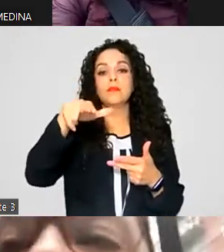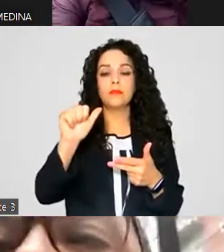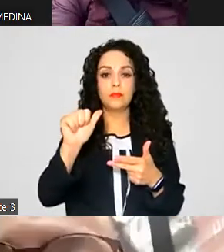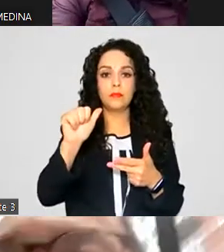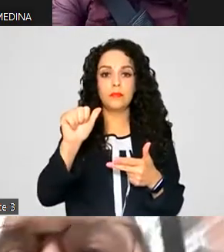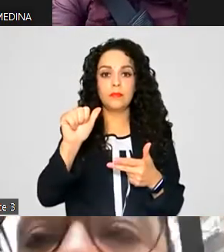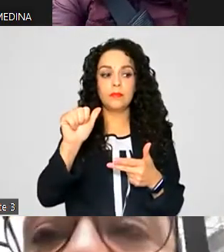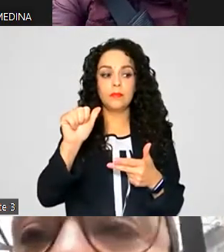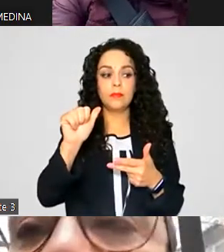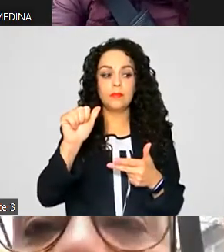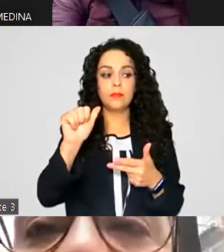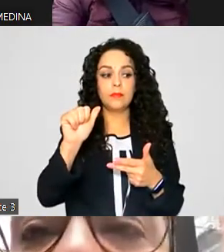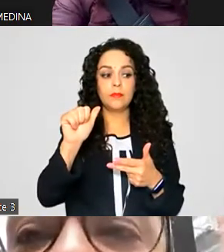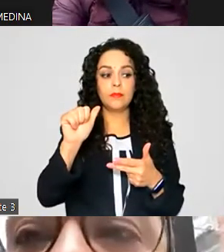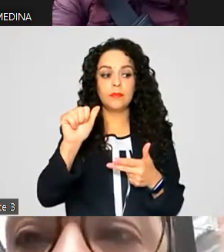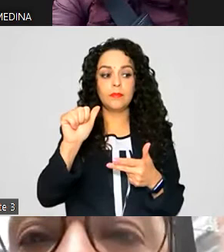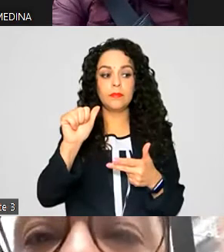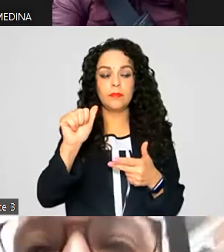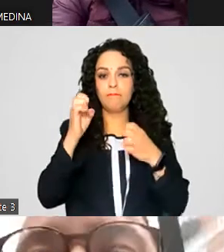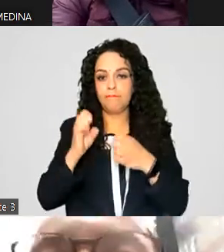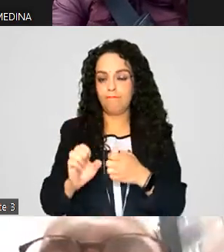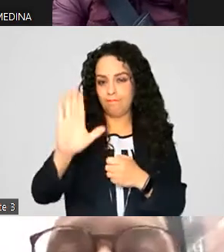Valentina Bacus Guadarrama, presente.